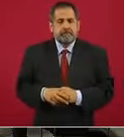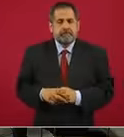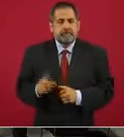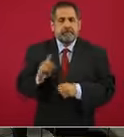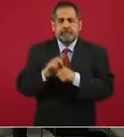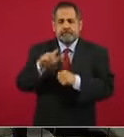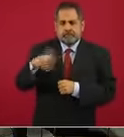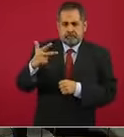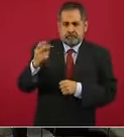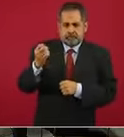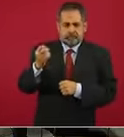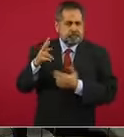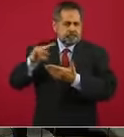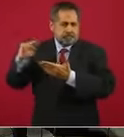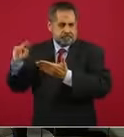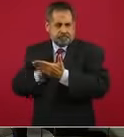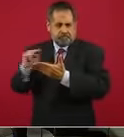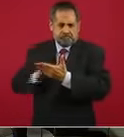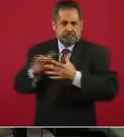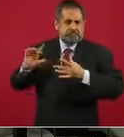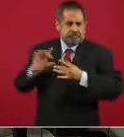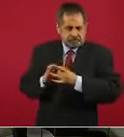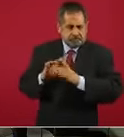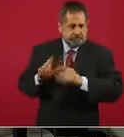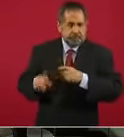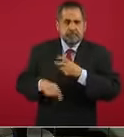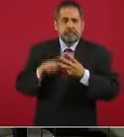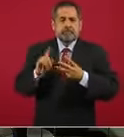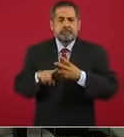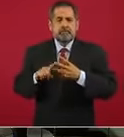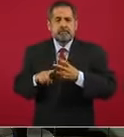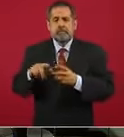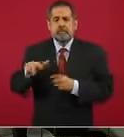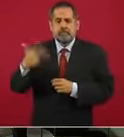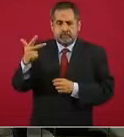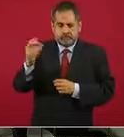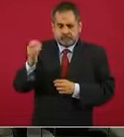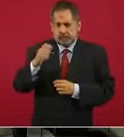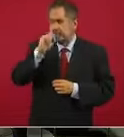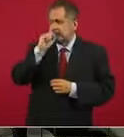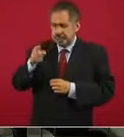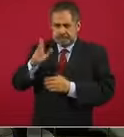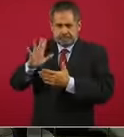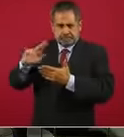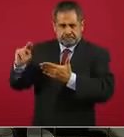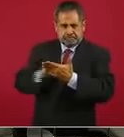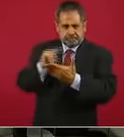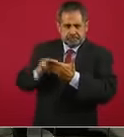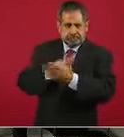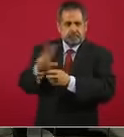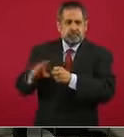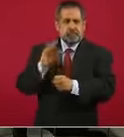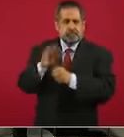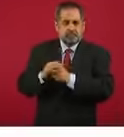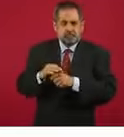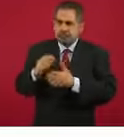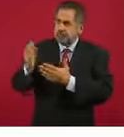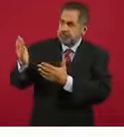13 de octubre se firmó el acuerdo de precompra, el día también 13 de octubre se fincó el pedido.